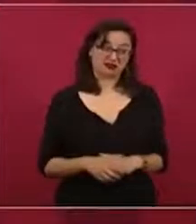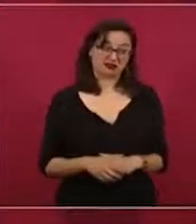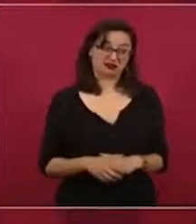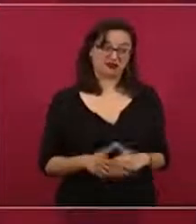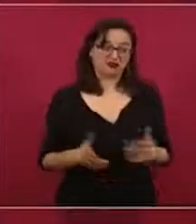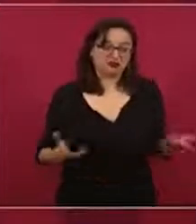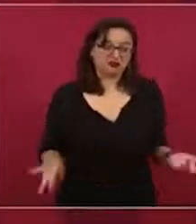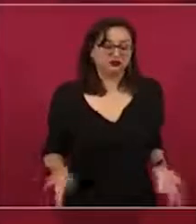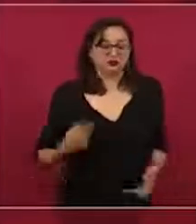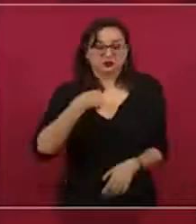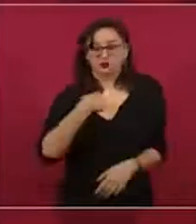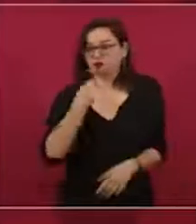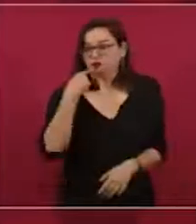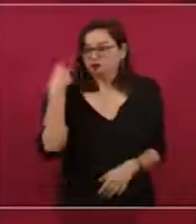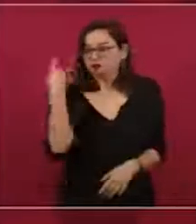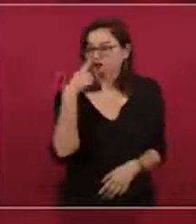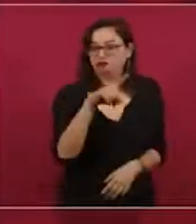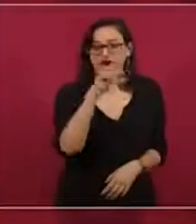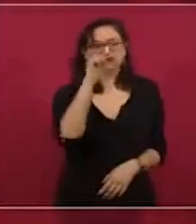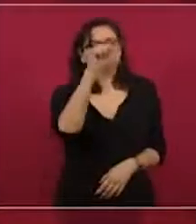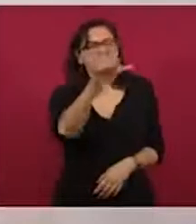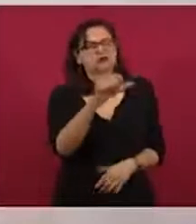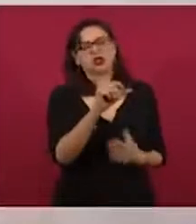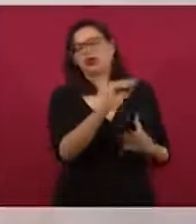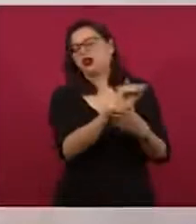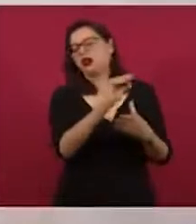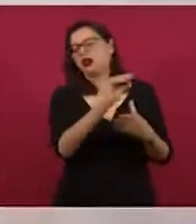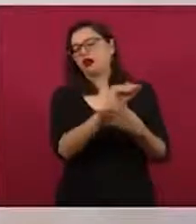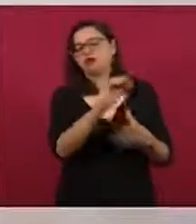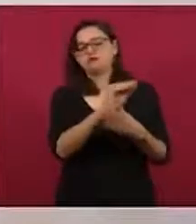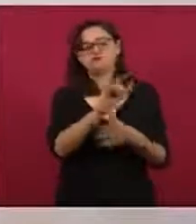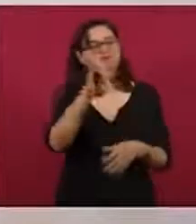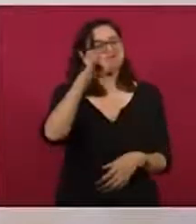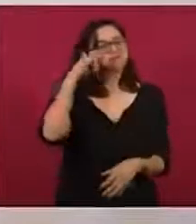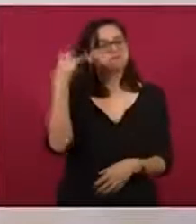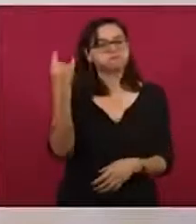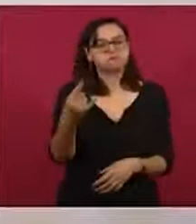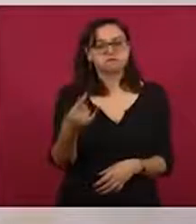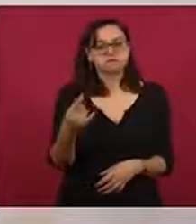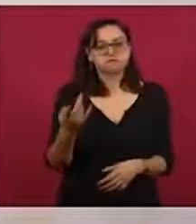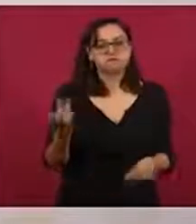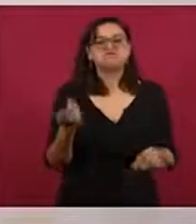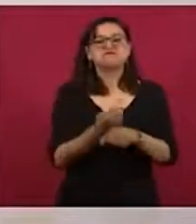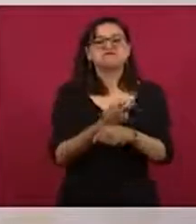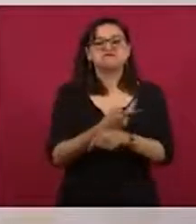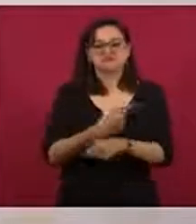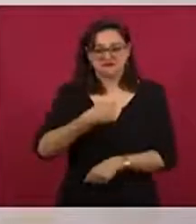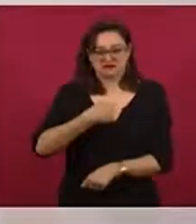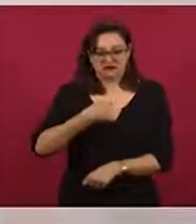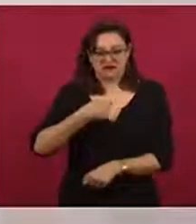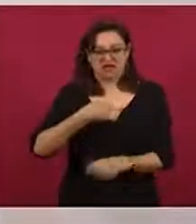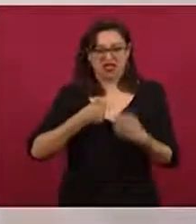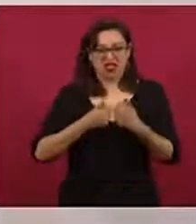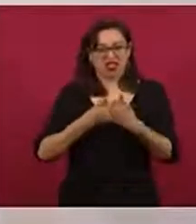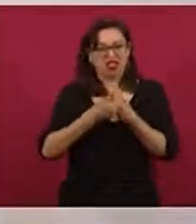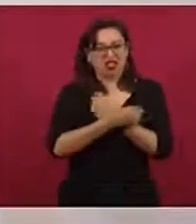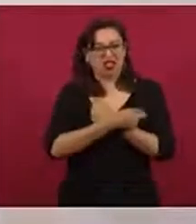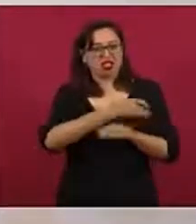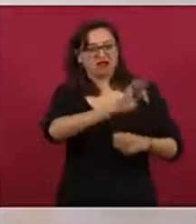porque si no te denuncio me convierto yo en cubridor,